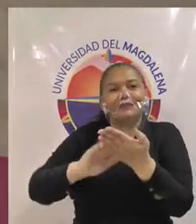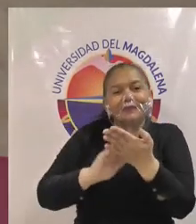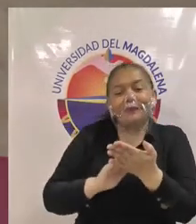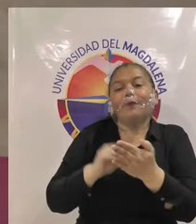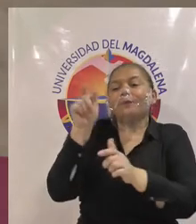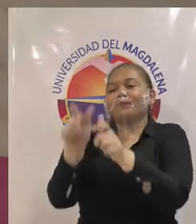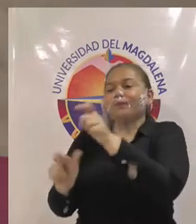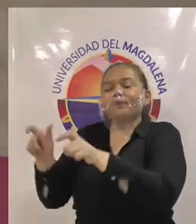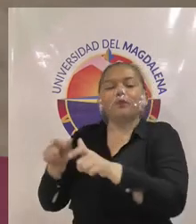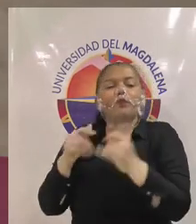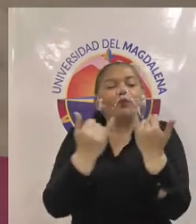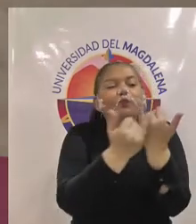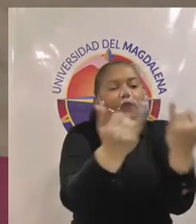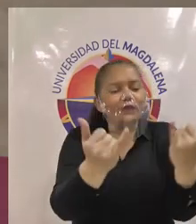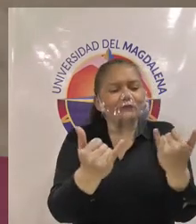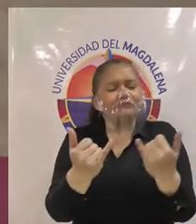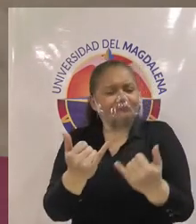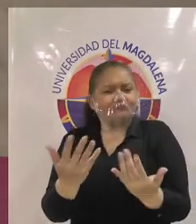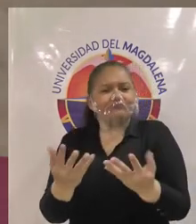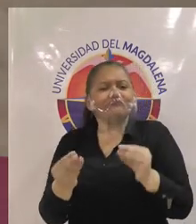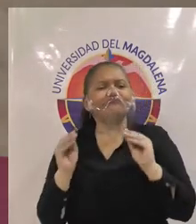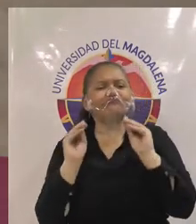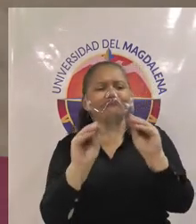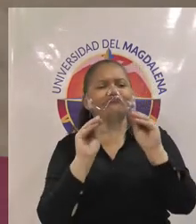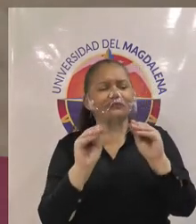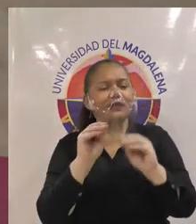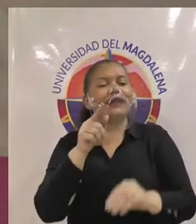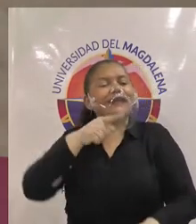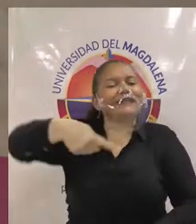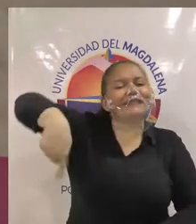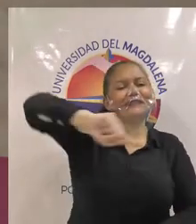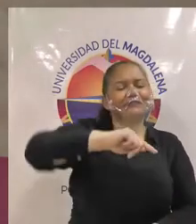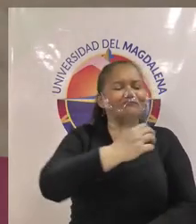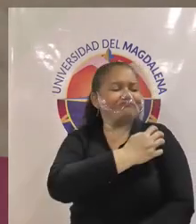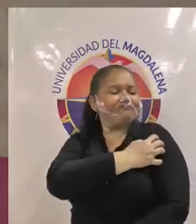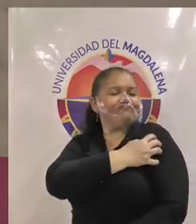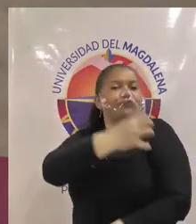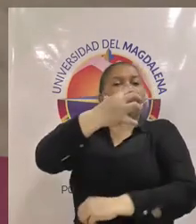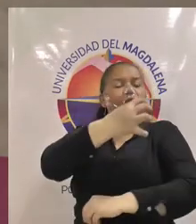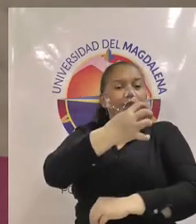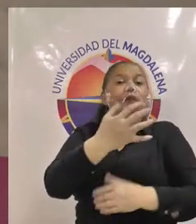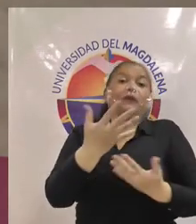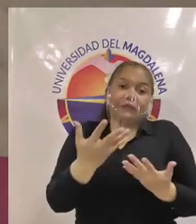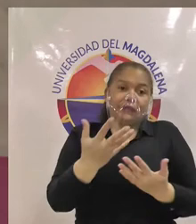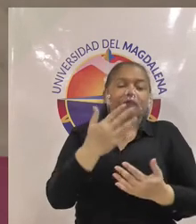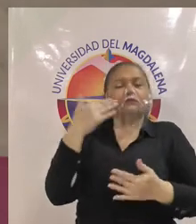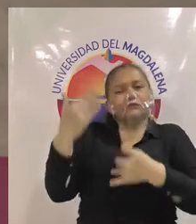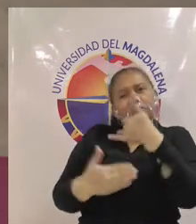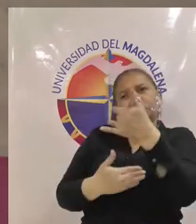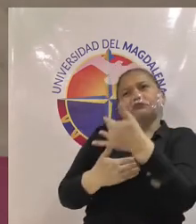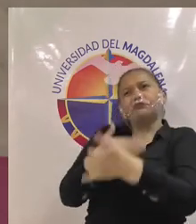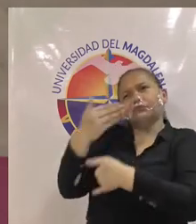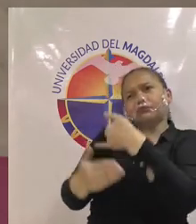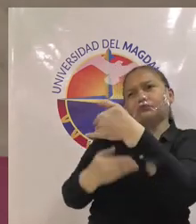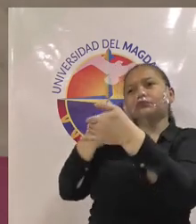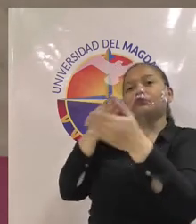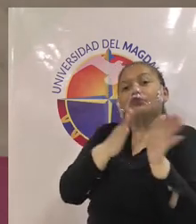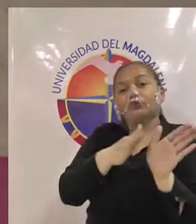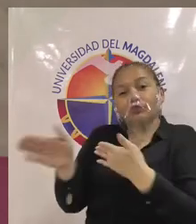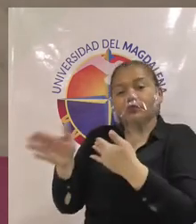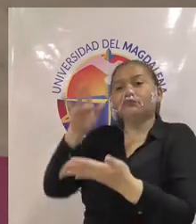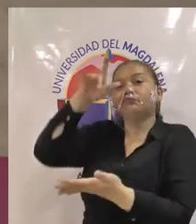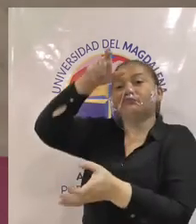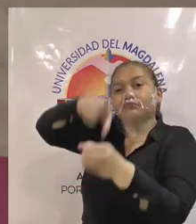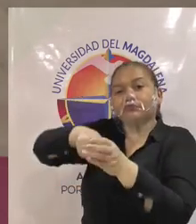esa capacidad de empoderamiento para poder ellos llevar a cabo estos cursos todo esto con el